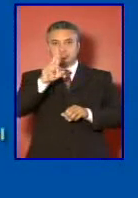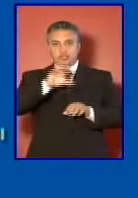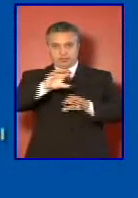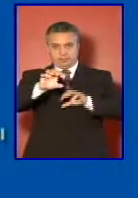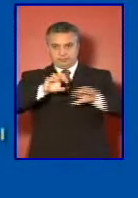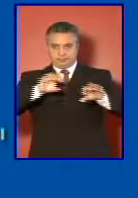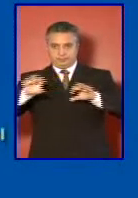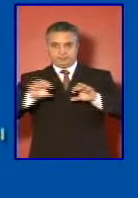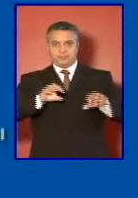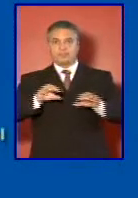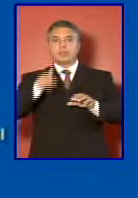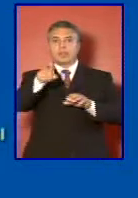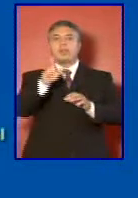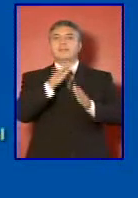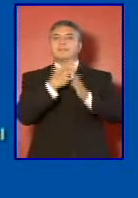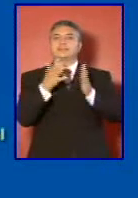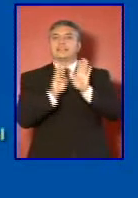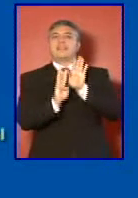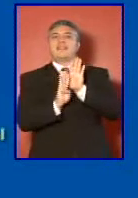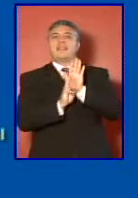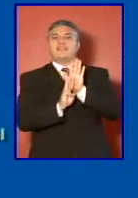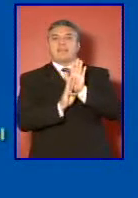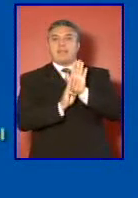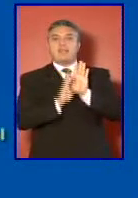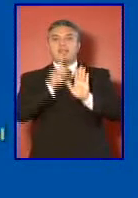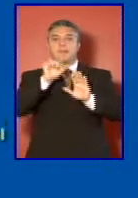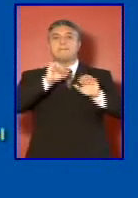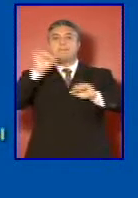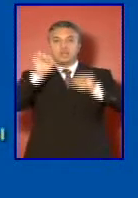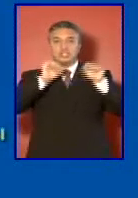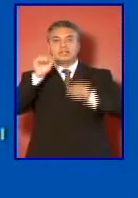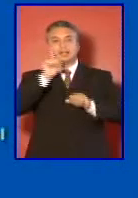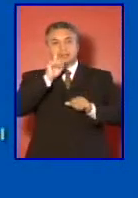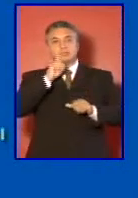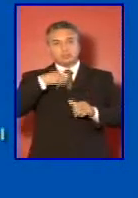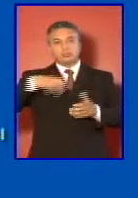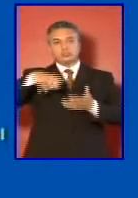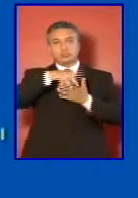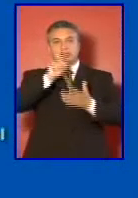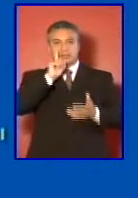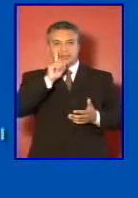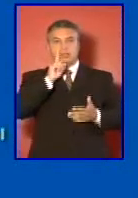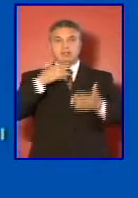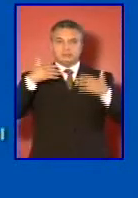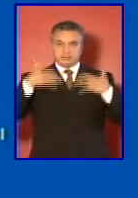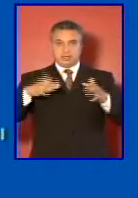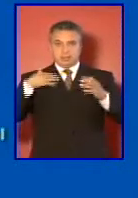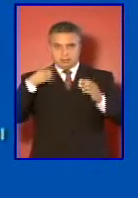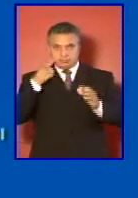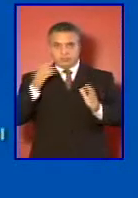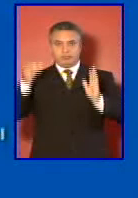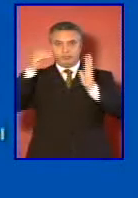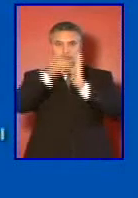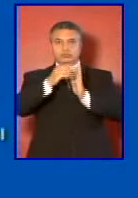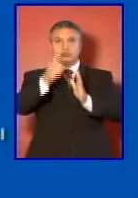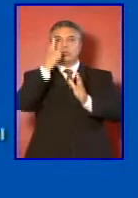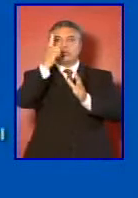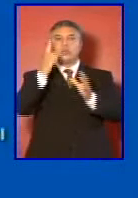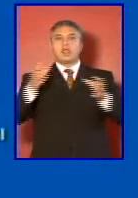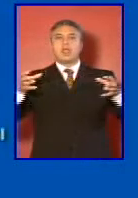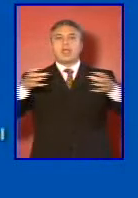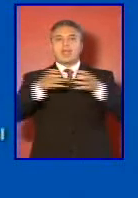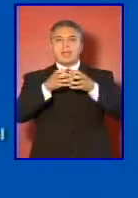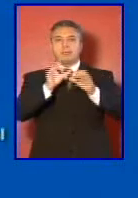de identidad política en nuestro país quienes lo tienen. Hemos configurado un equipo de